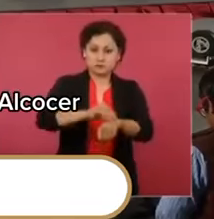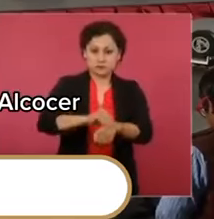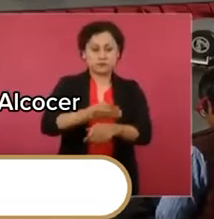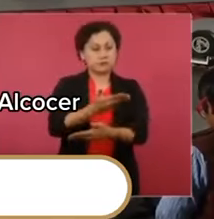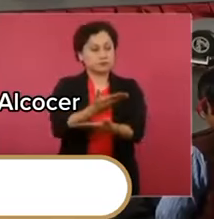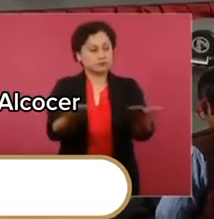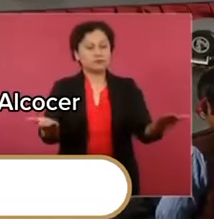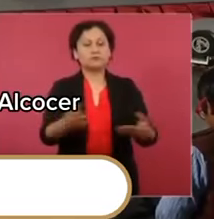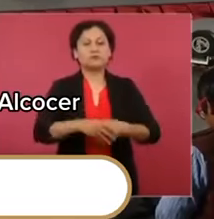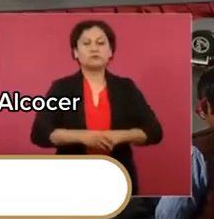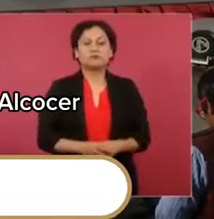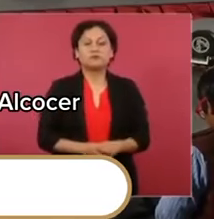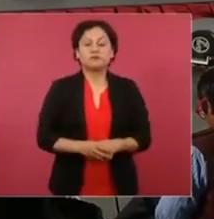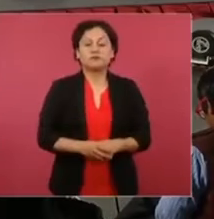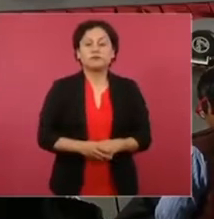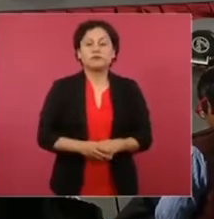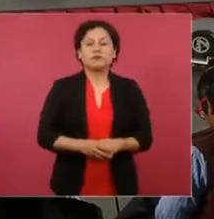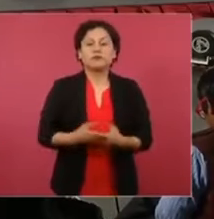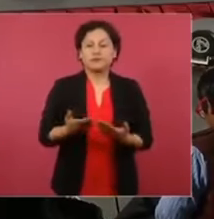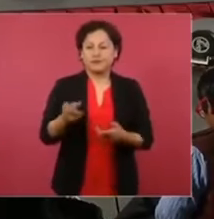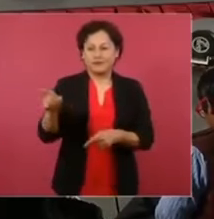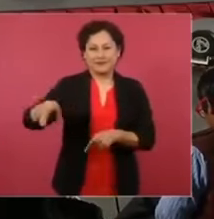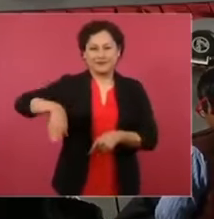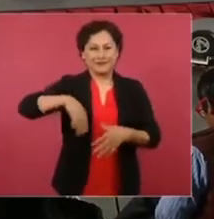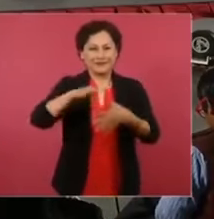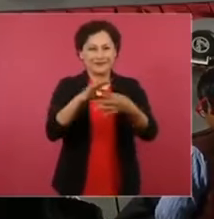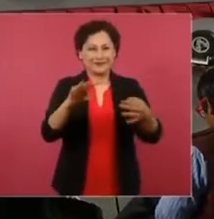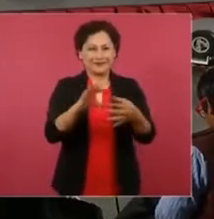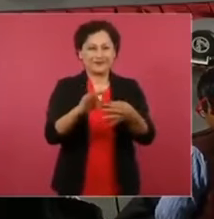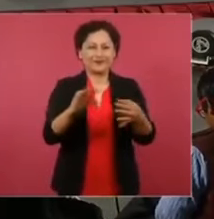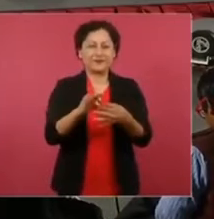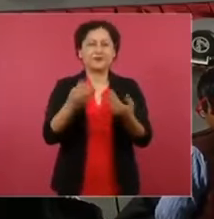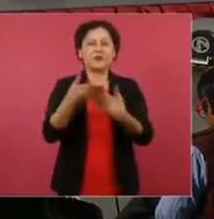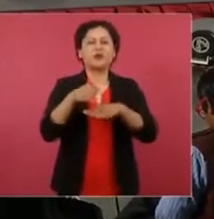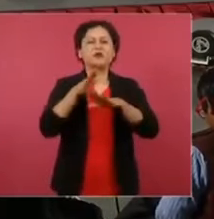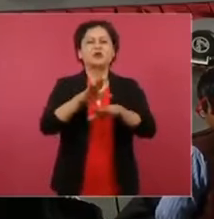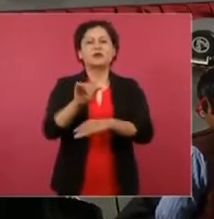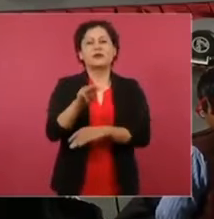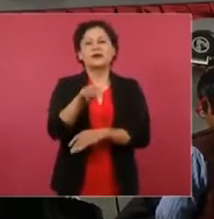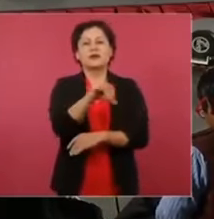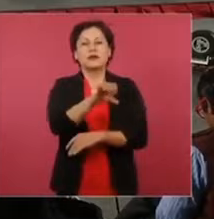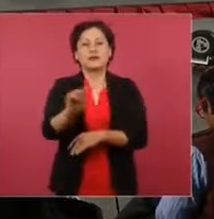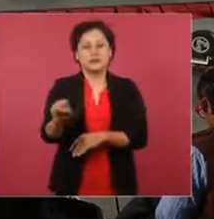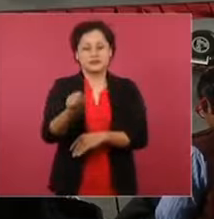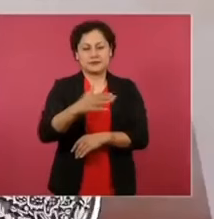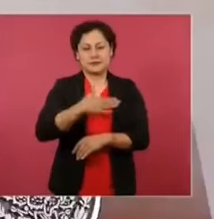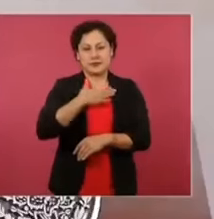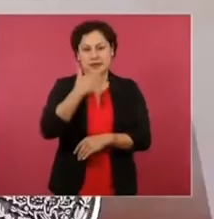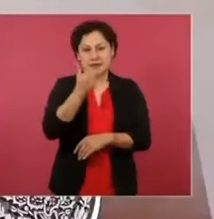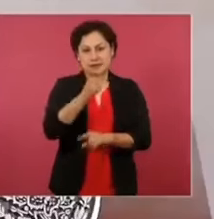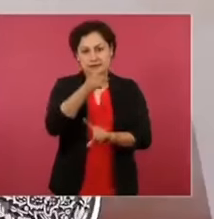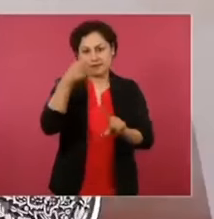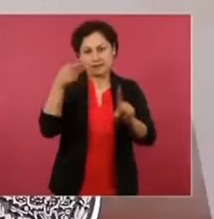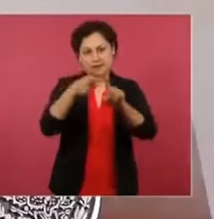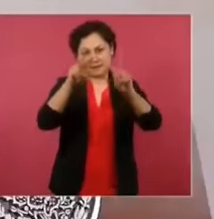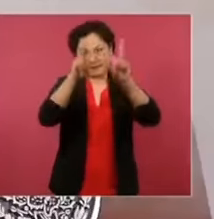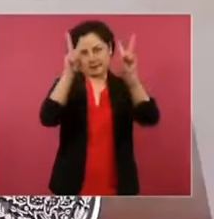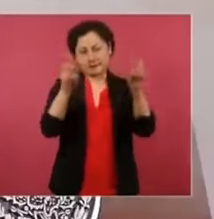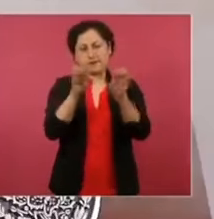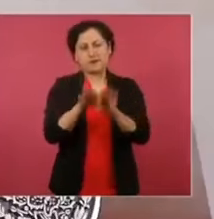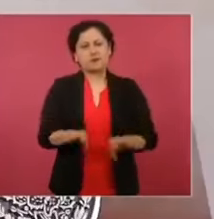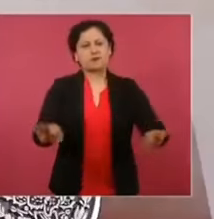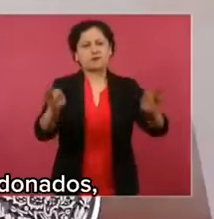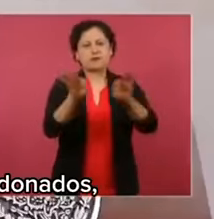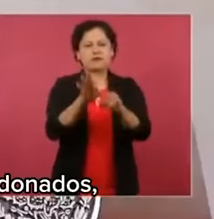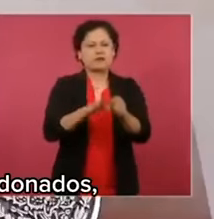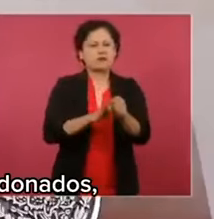Hoy presentamos, como lo ha dicho el doctor, al coser los avances del IMSS, bienestar con un tema que es fundamental, la puesta en operación de